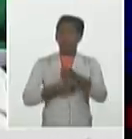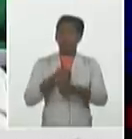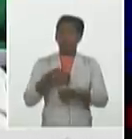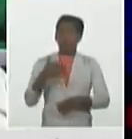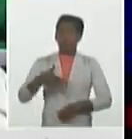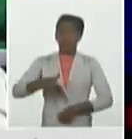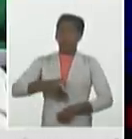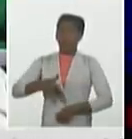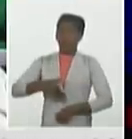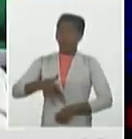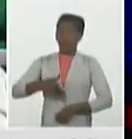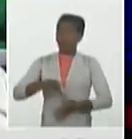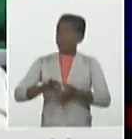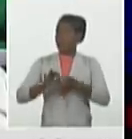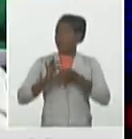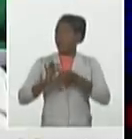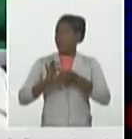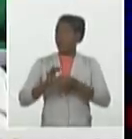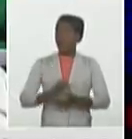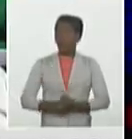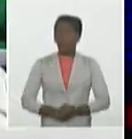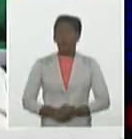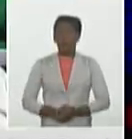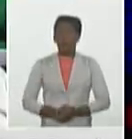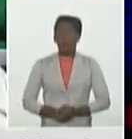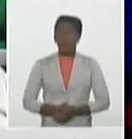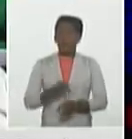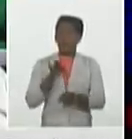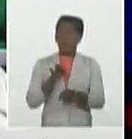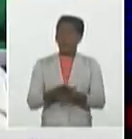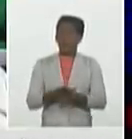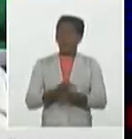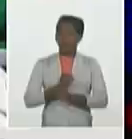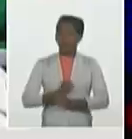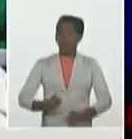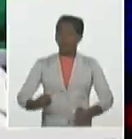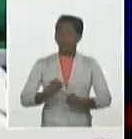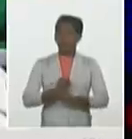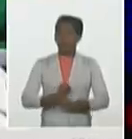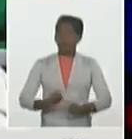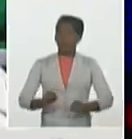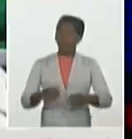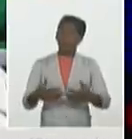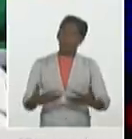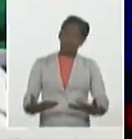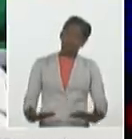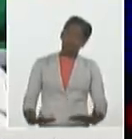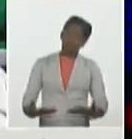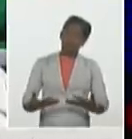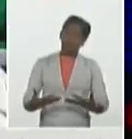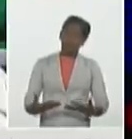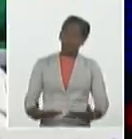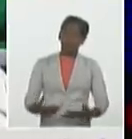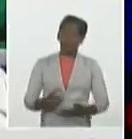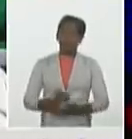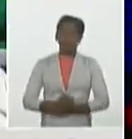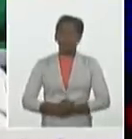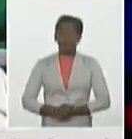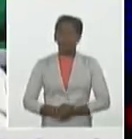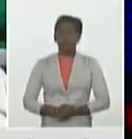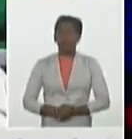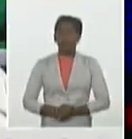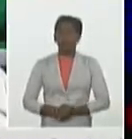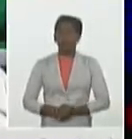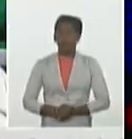inicialmente presentó diarreas y decaimiento, y no obstante, la edad que presentaba, 53